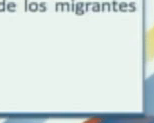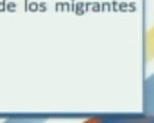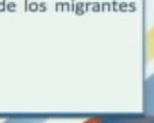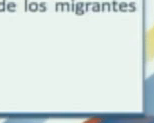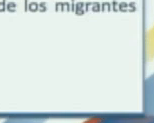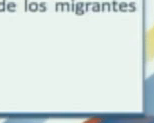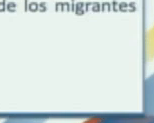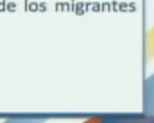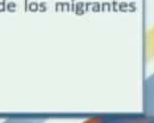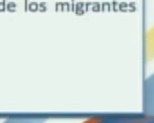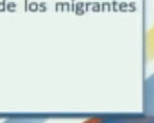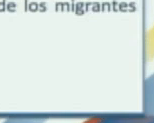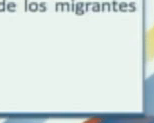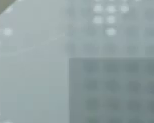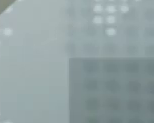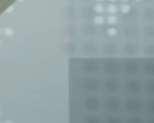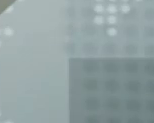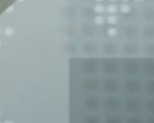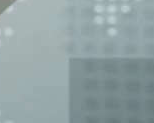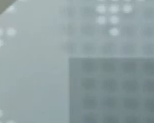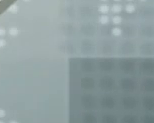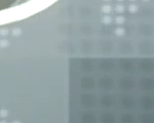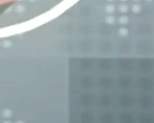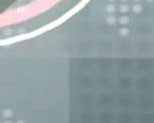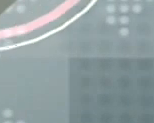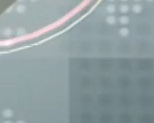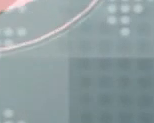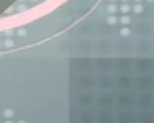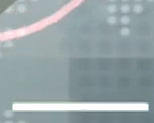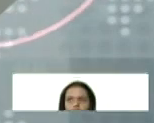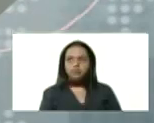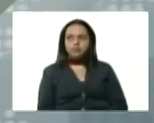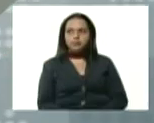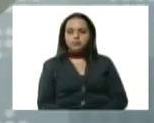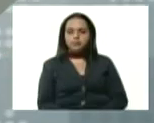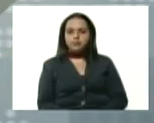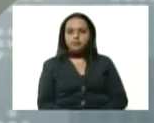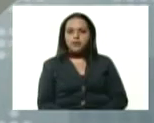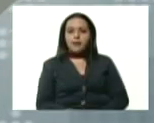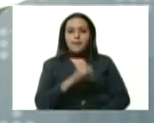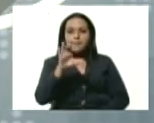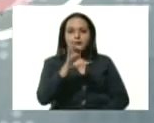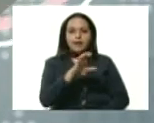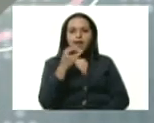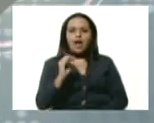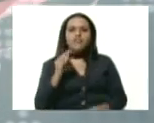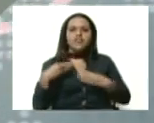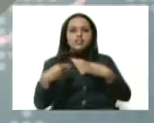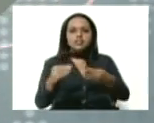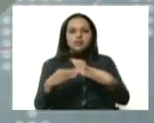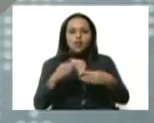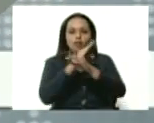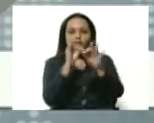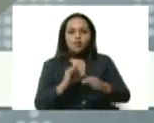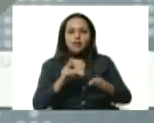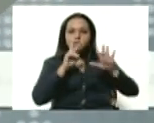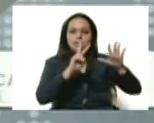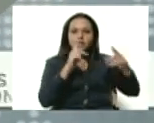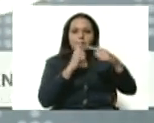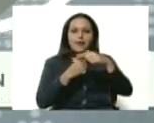que el resto del país inicia la flexibilización en el esquema de 7 más 7, pero